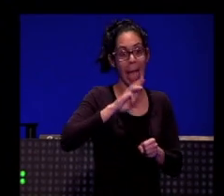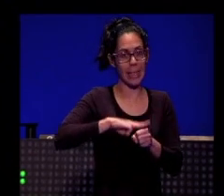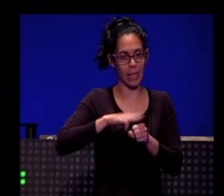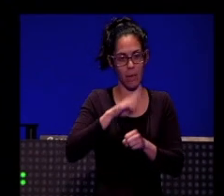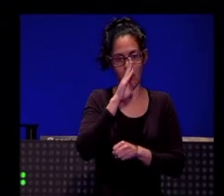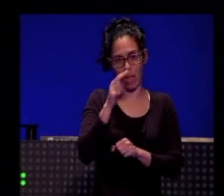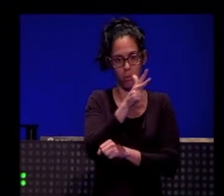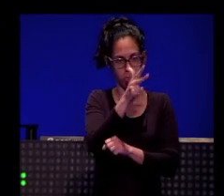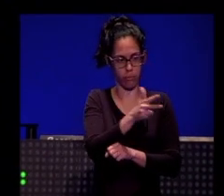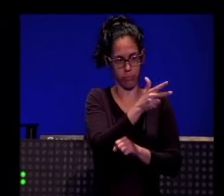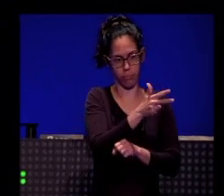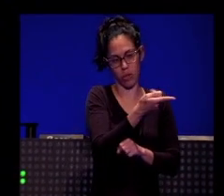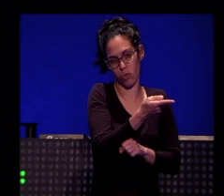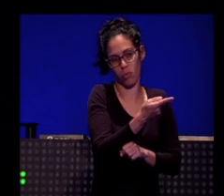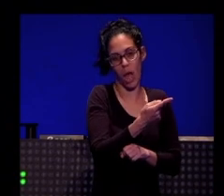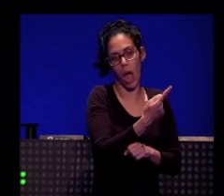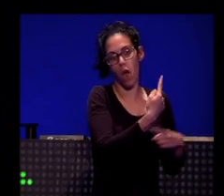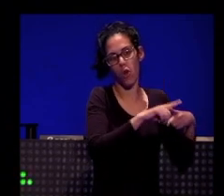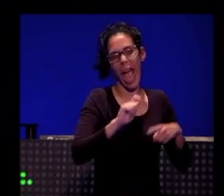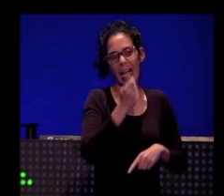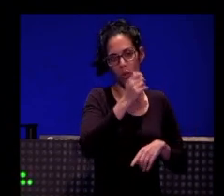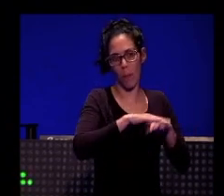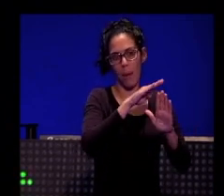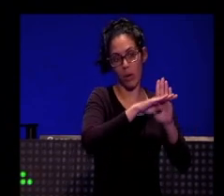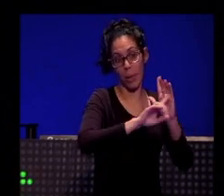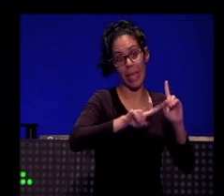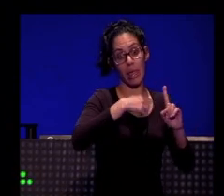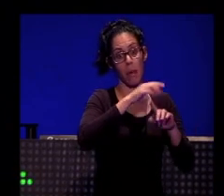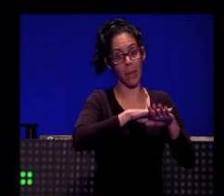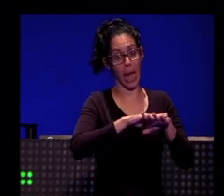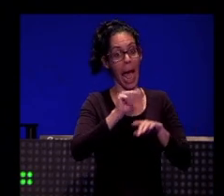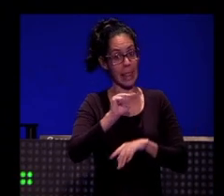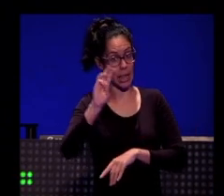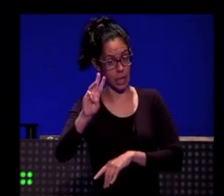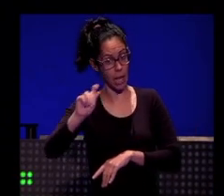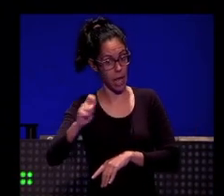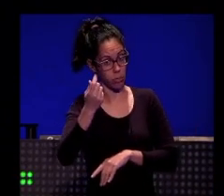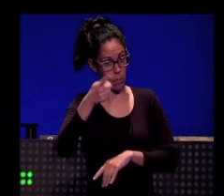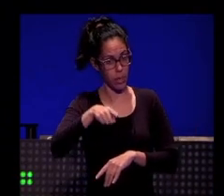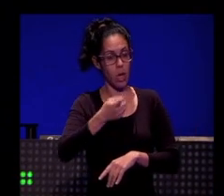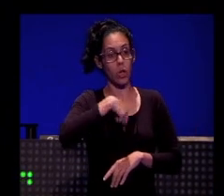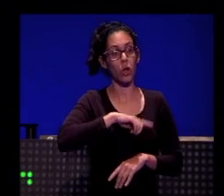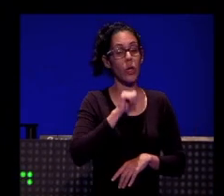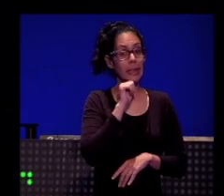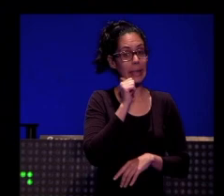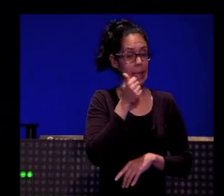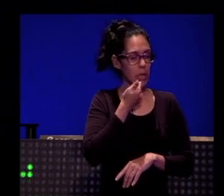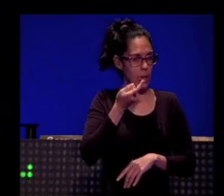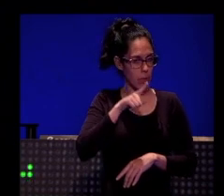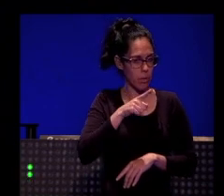un gran hito para el programa y sobre todo para la cadena. Y otro secreto mejor guardado fue